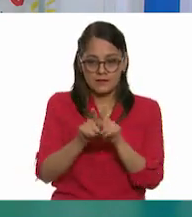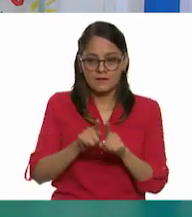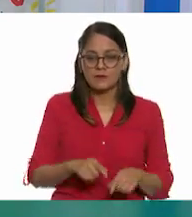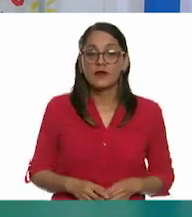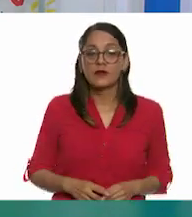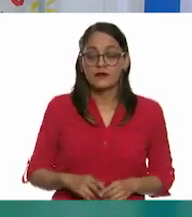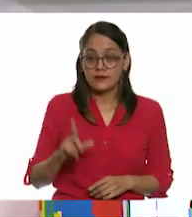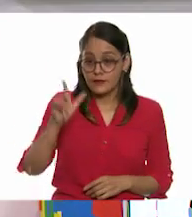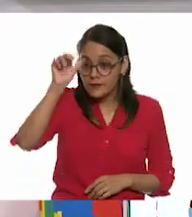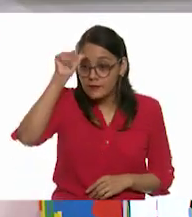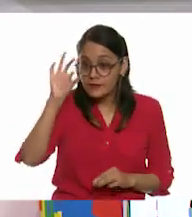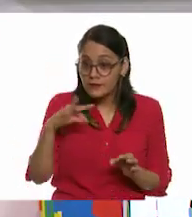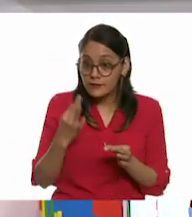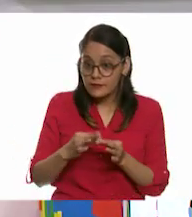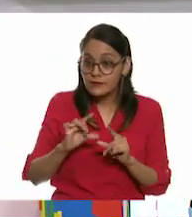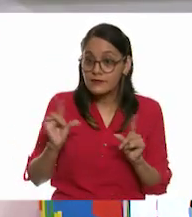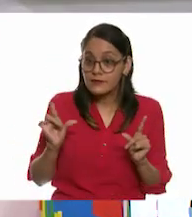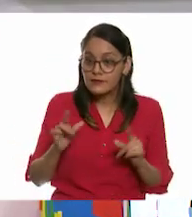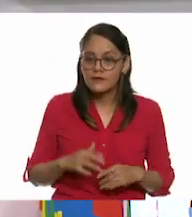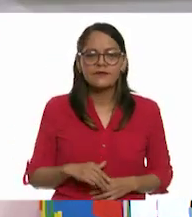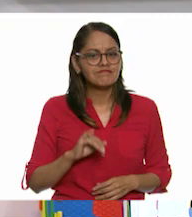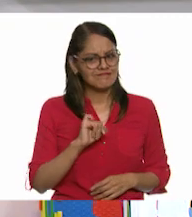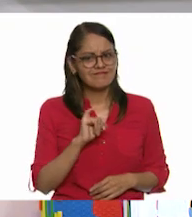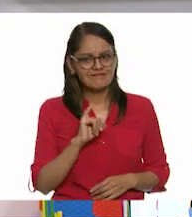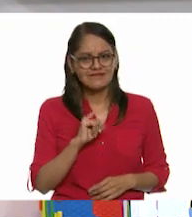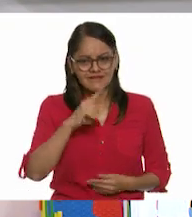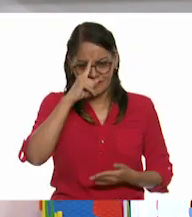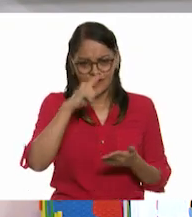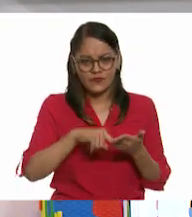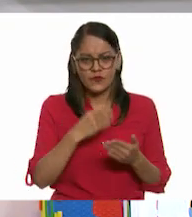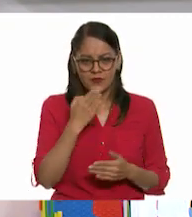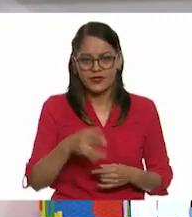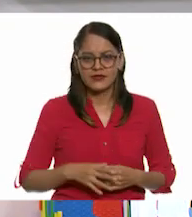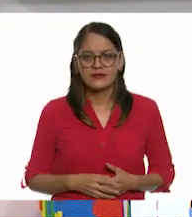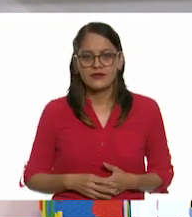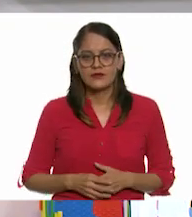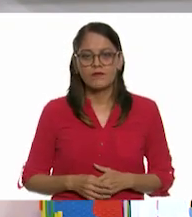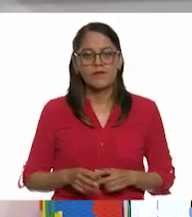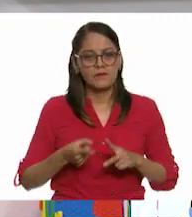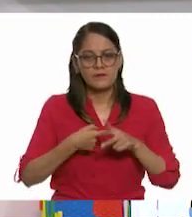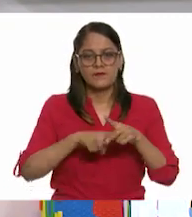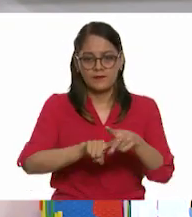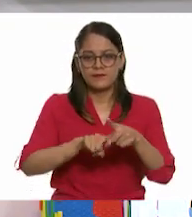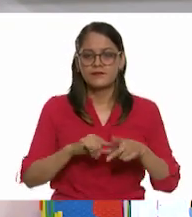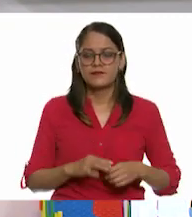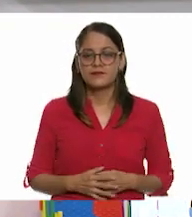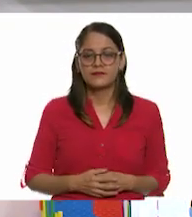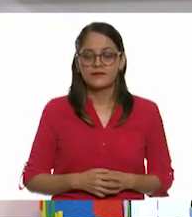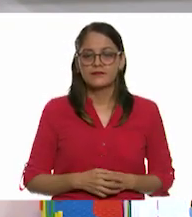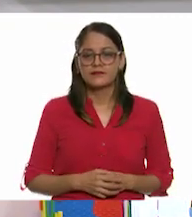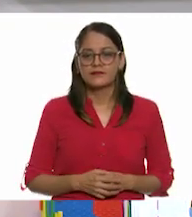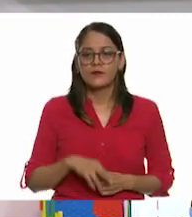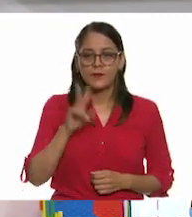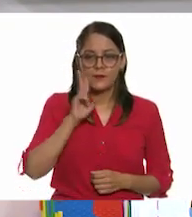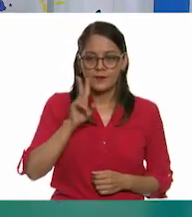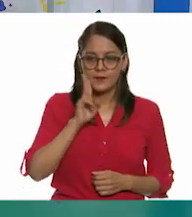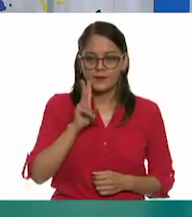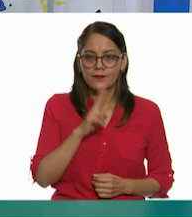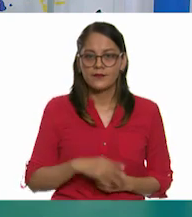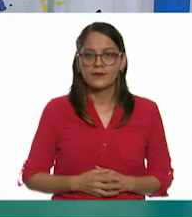Oscar? Pues sí. ¿Sí? Me parece muy bien. Muy bien. Vamos a comenzar. Vamos a ver.